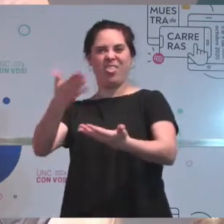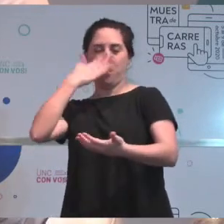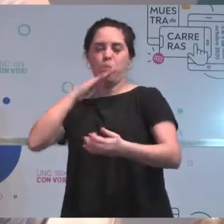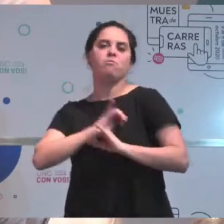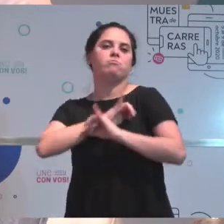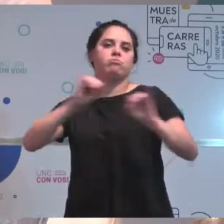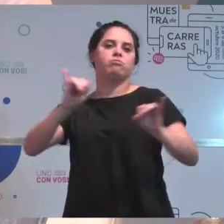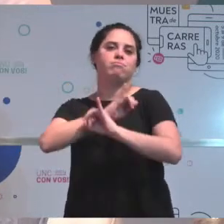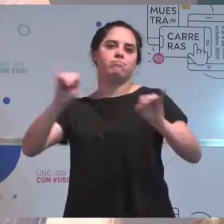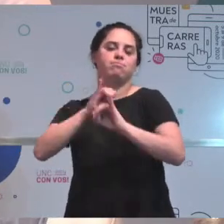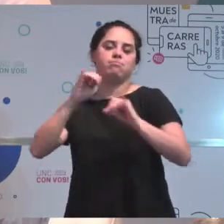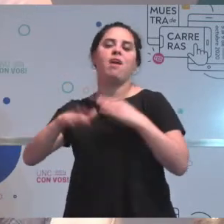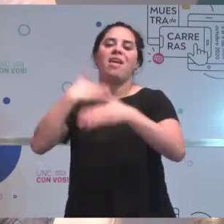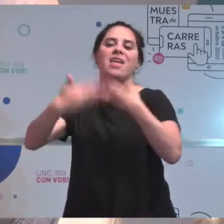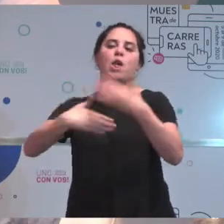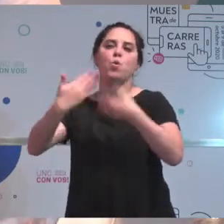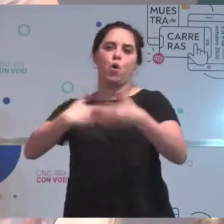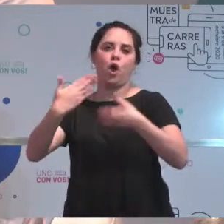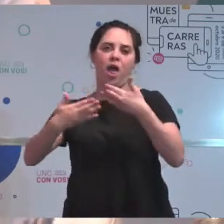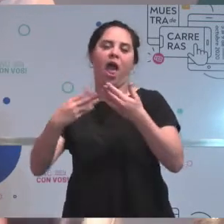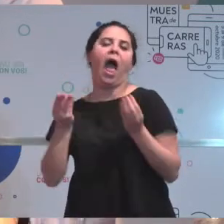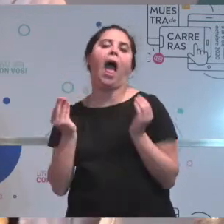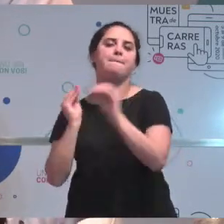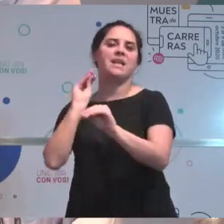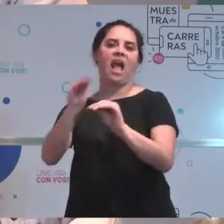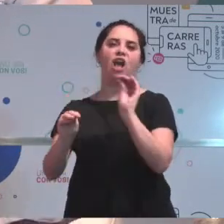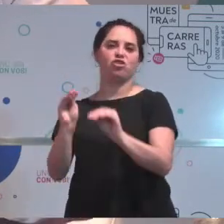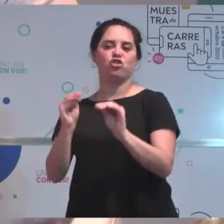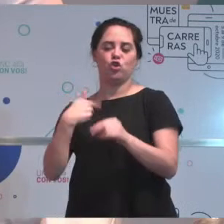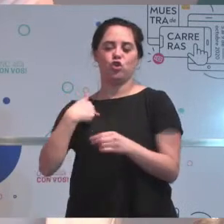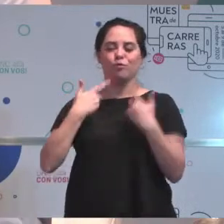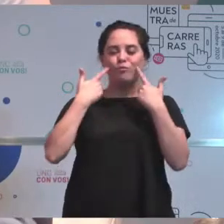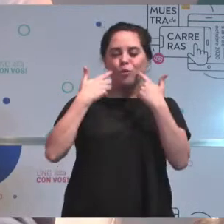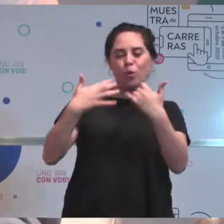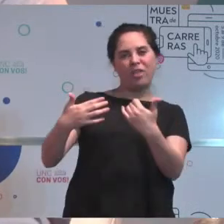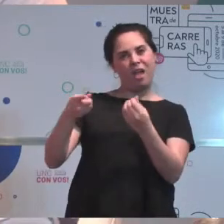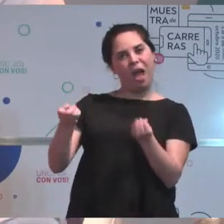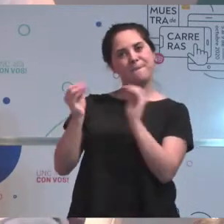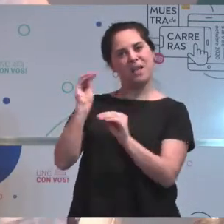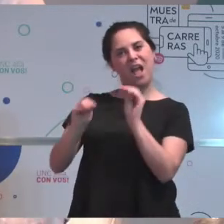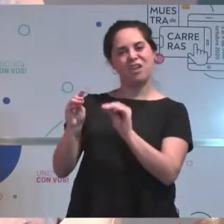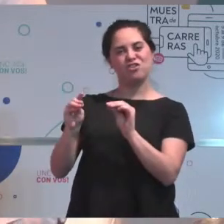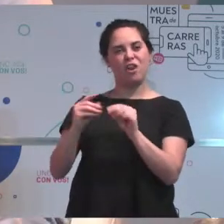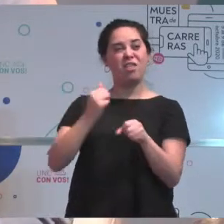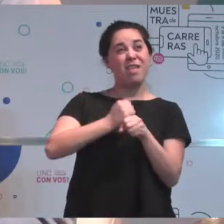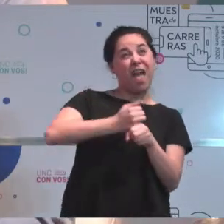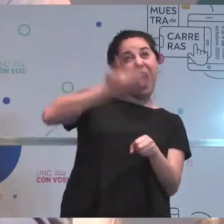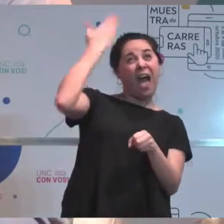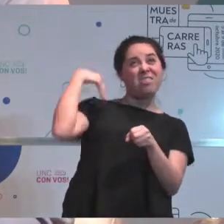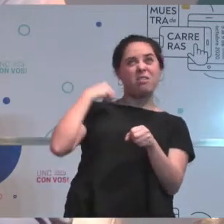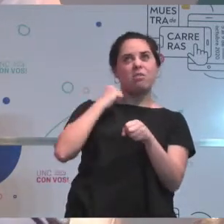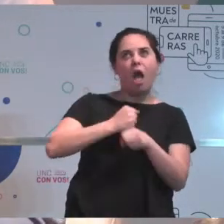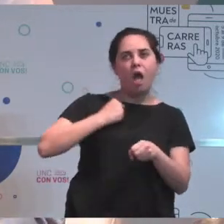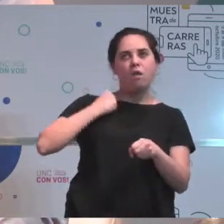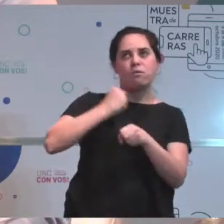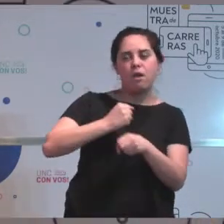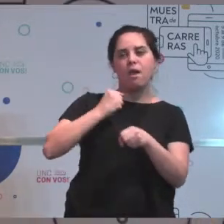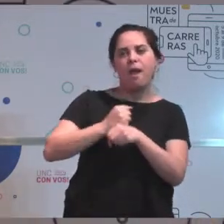pueda ver ejecución y aplicación de lo que uno ha estudiado y ha trabajado durante a veces meses o años al respecto.